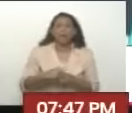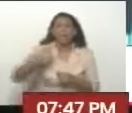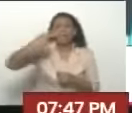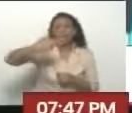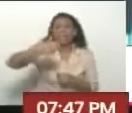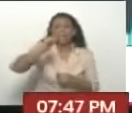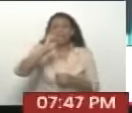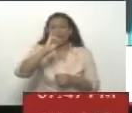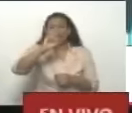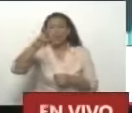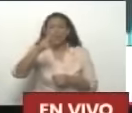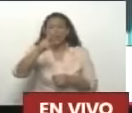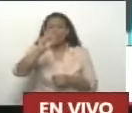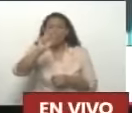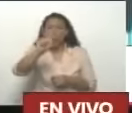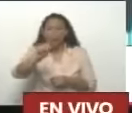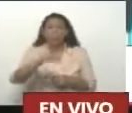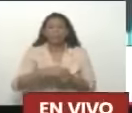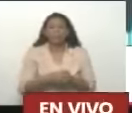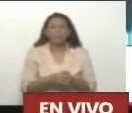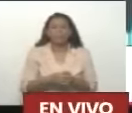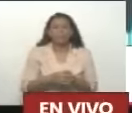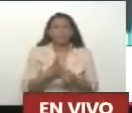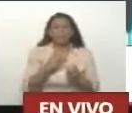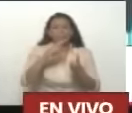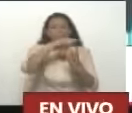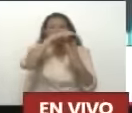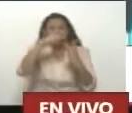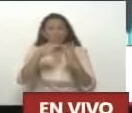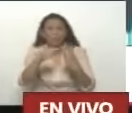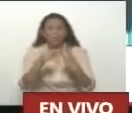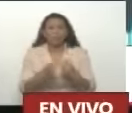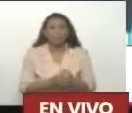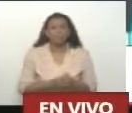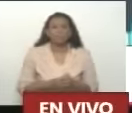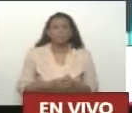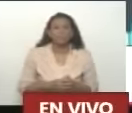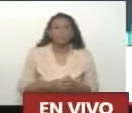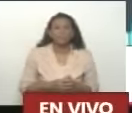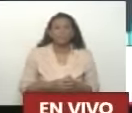Del mundo Como son Ucrania Israel Y Taiwán